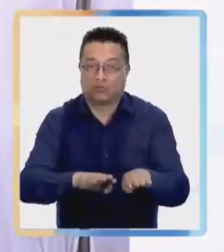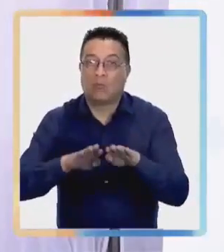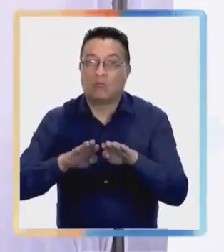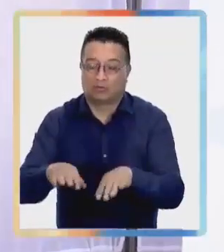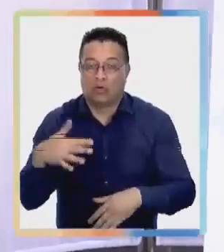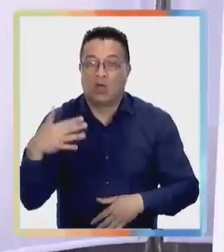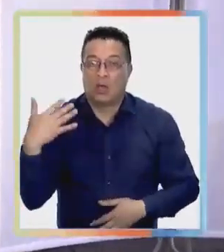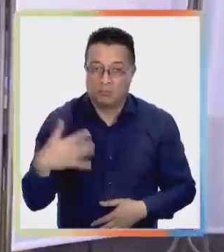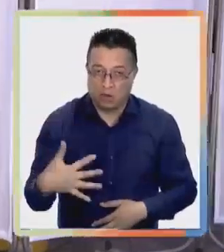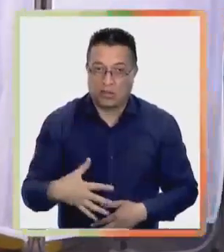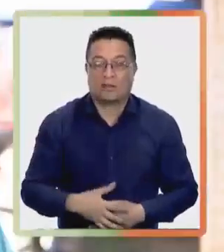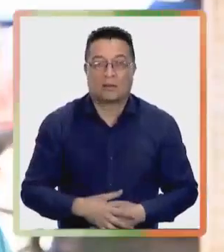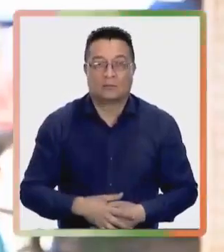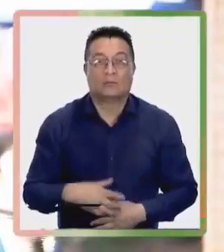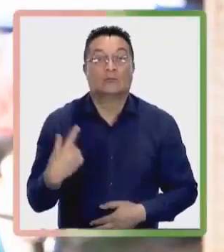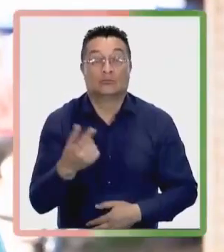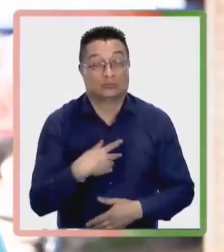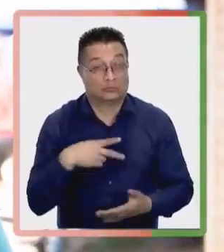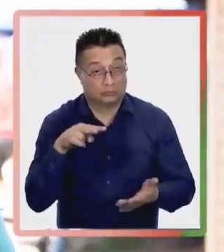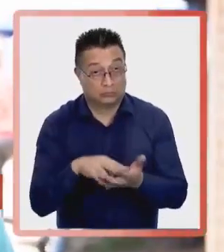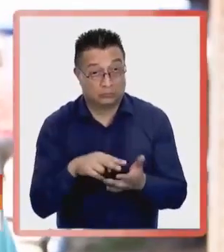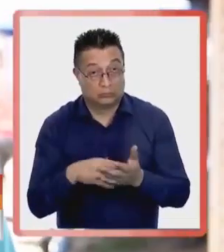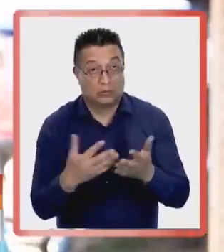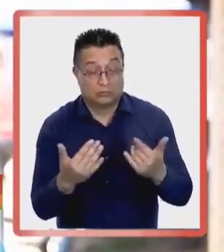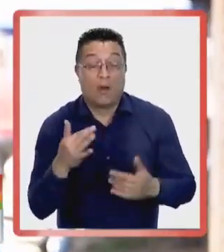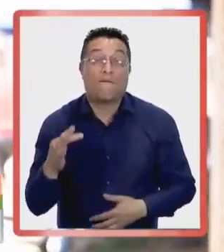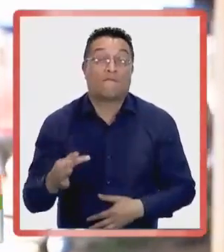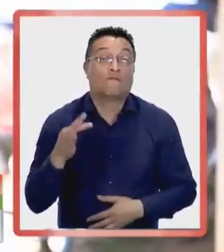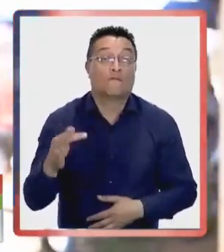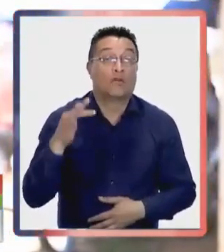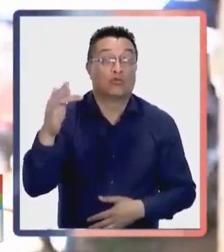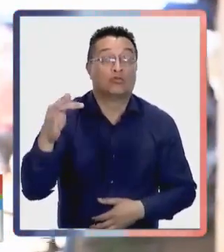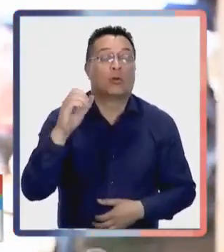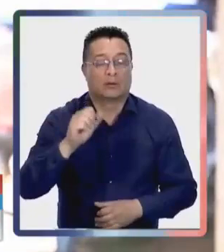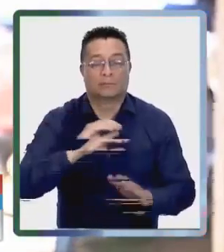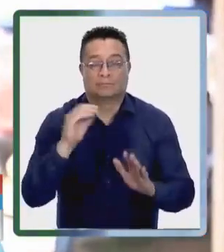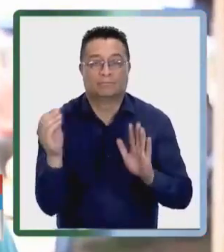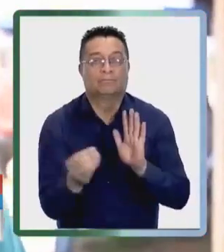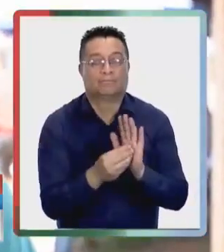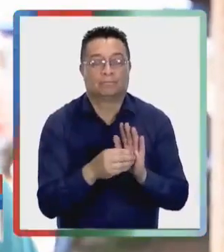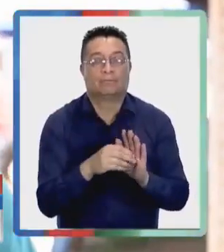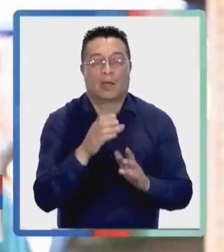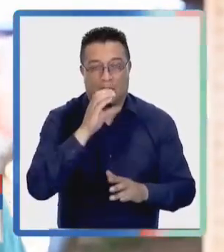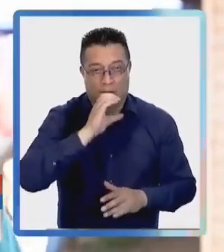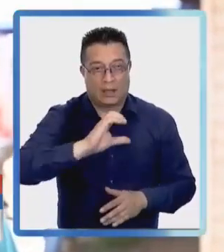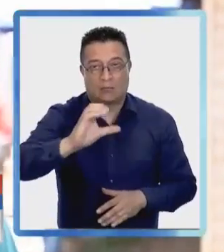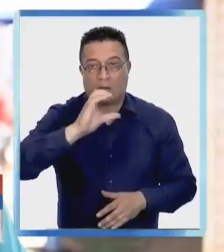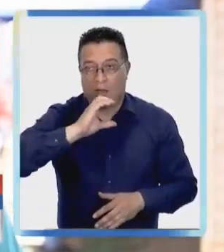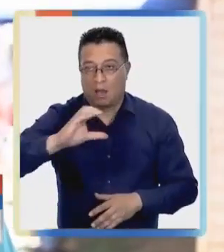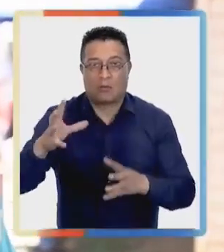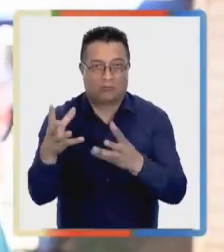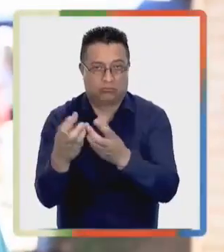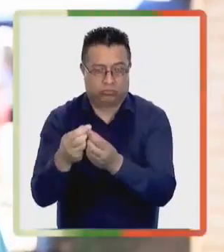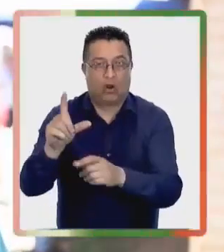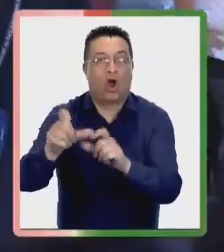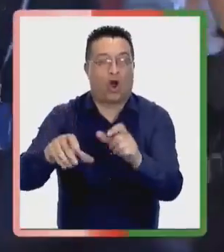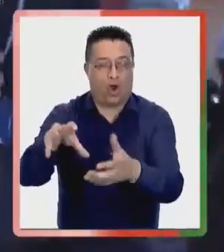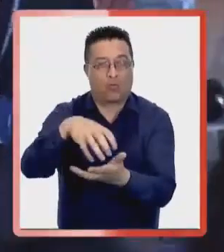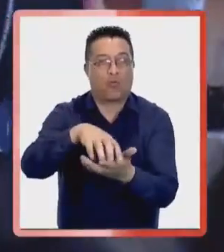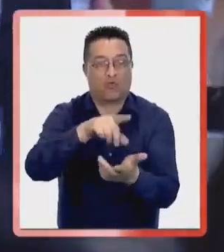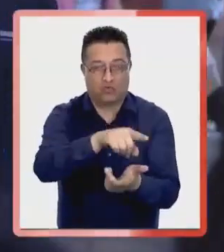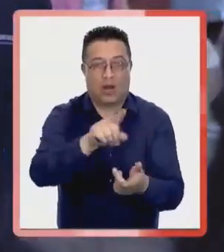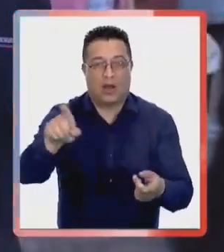es fundamental. Esperamos esto poder en el futuro instalarlo también en las zonas rurales muy pobladas de la comuna.